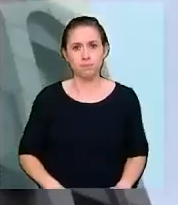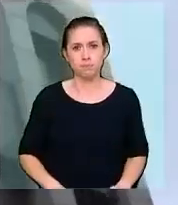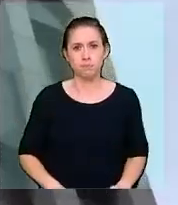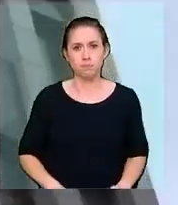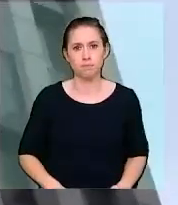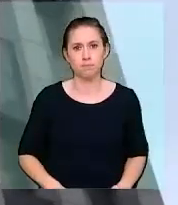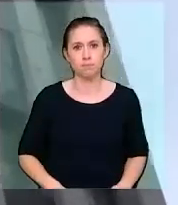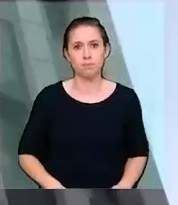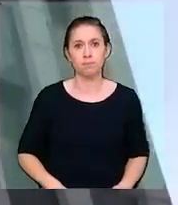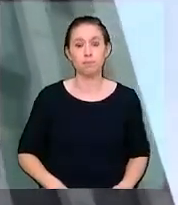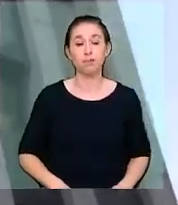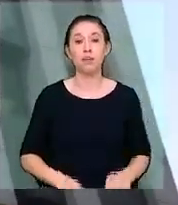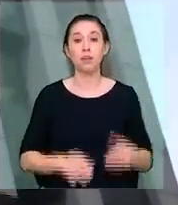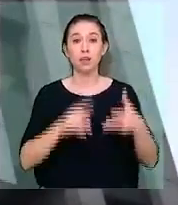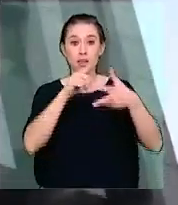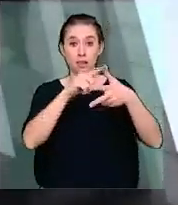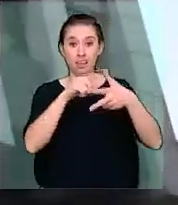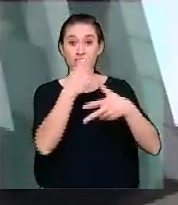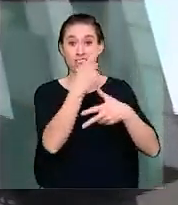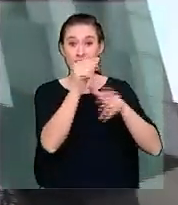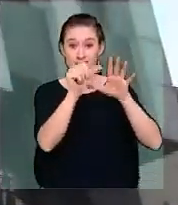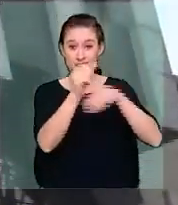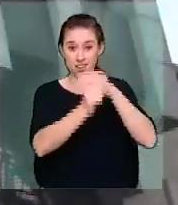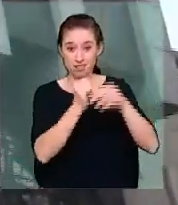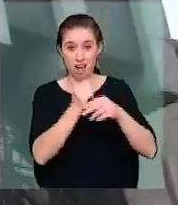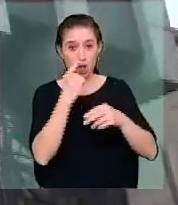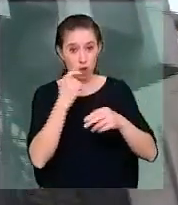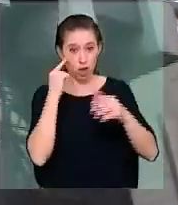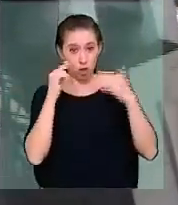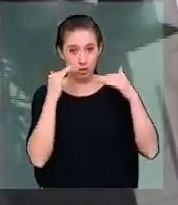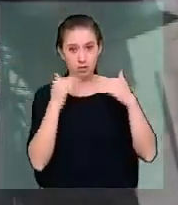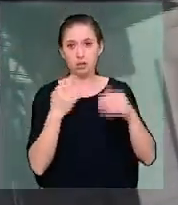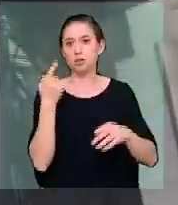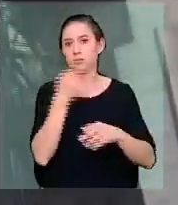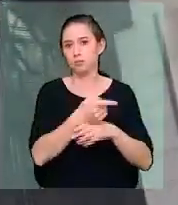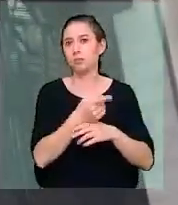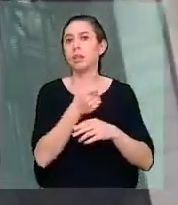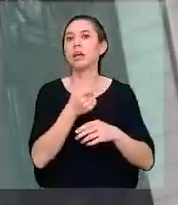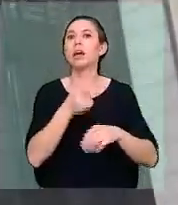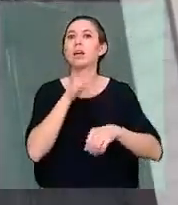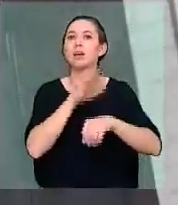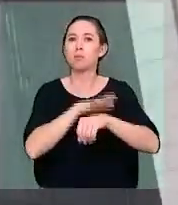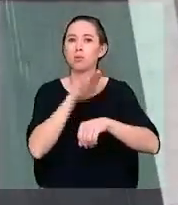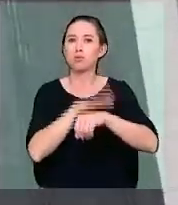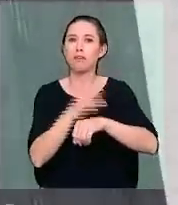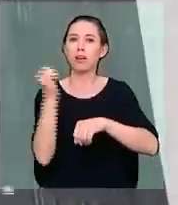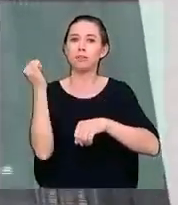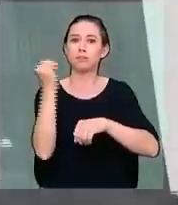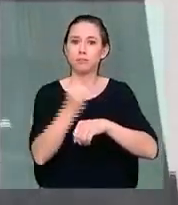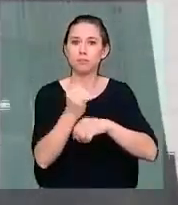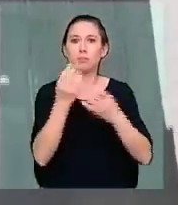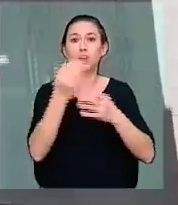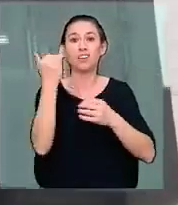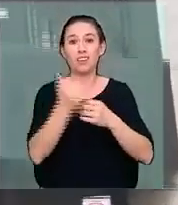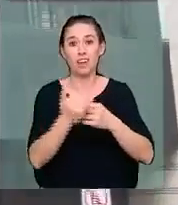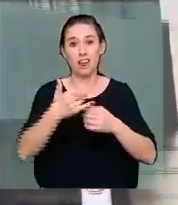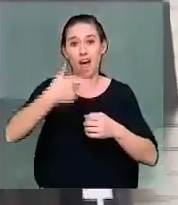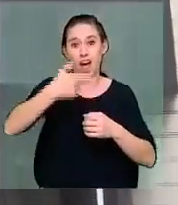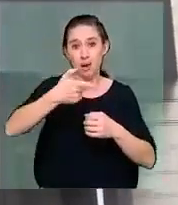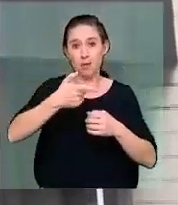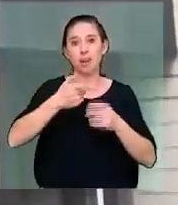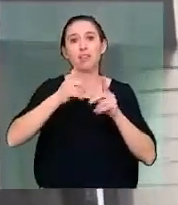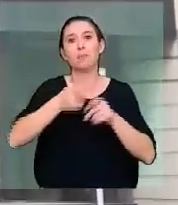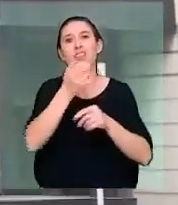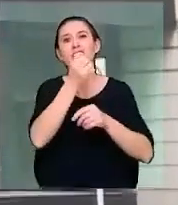El primero de los adolescentes de 16 años fue imputado como presunto autor de un homicidio agravado por el uso de arma de fuego y un